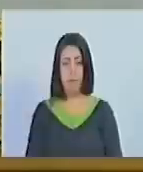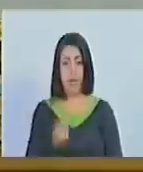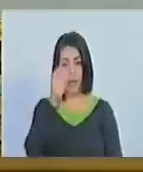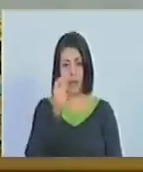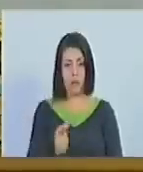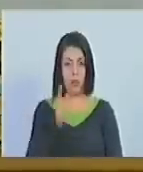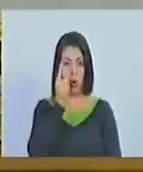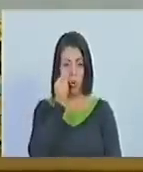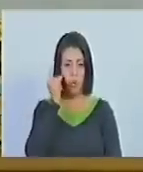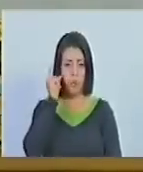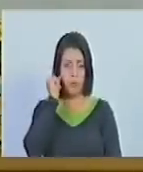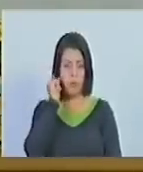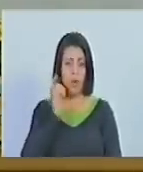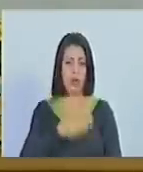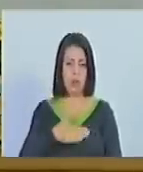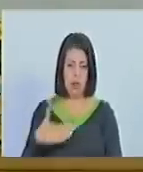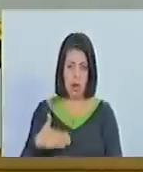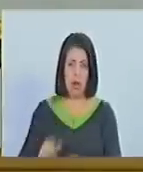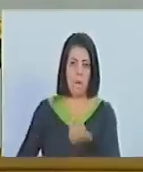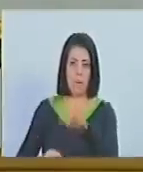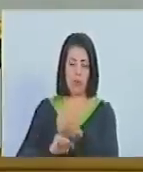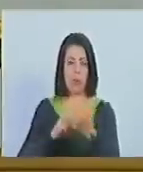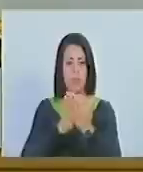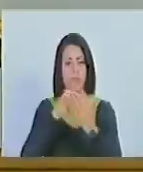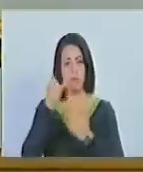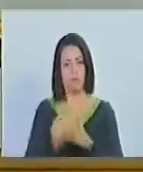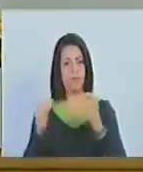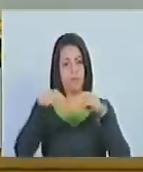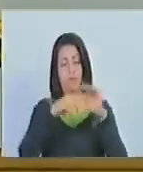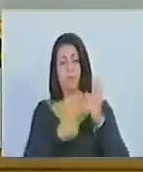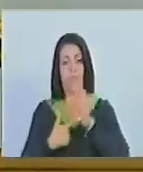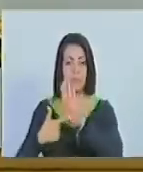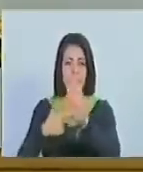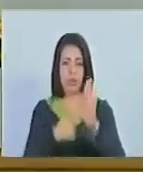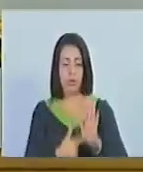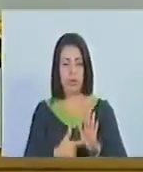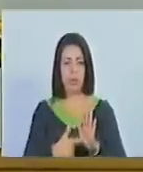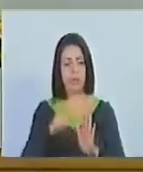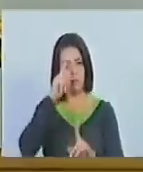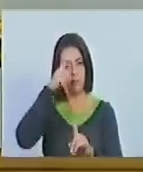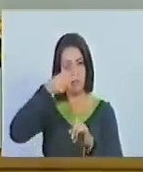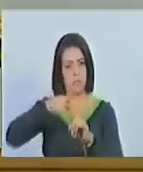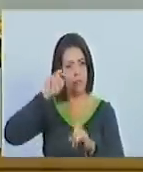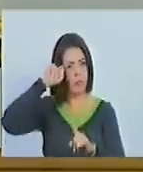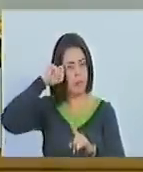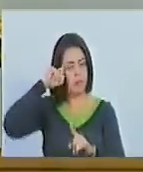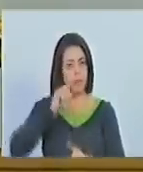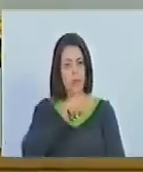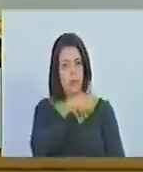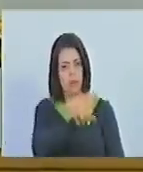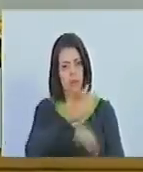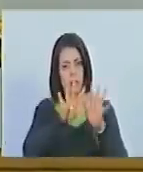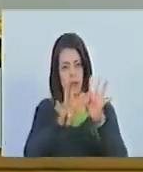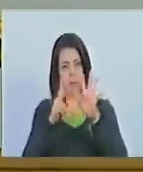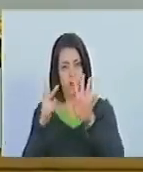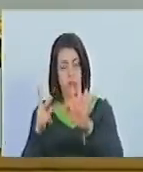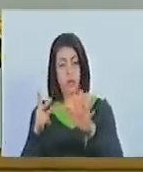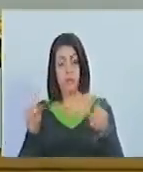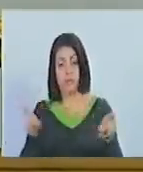diputadas y diputados que estén a favor del proyecto de acuerdo presentado con motivo de conmemorarse el 197